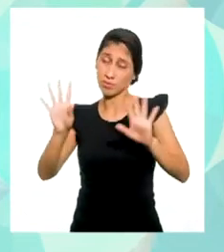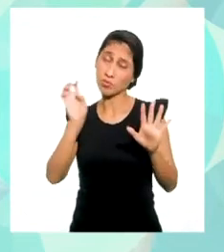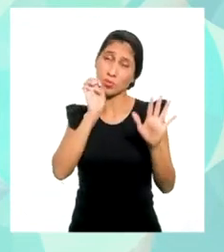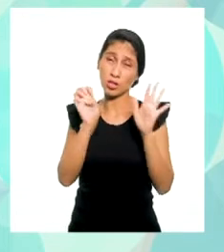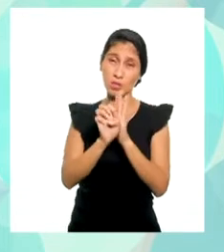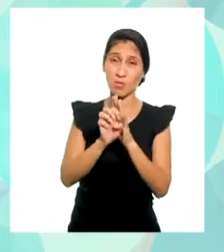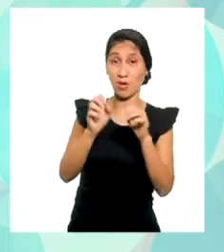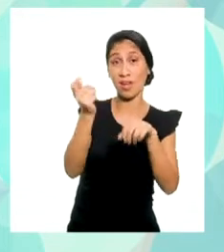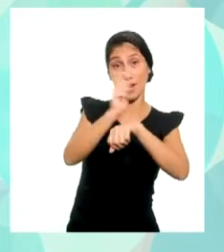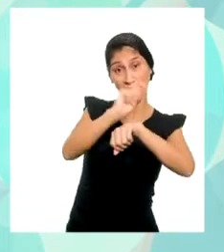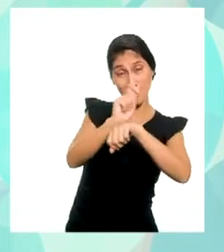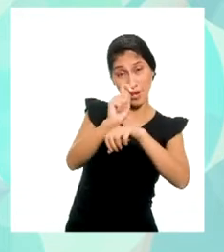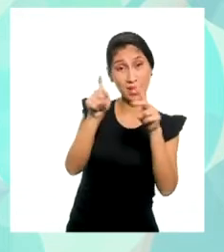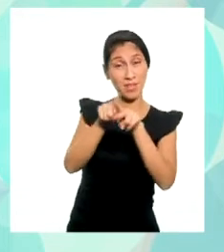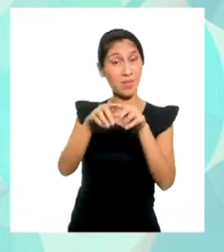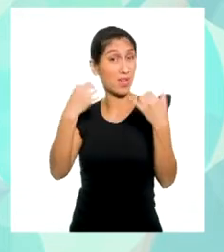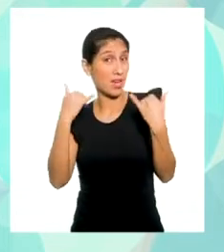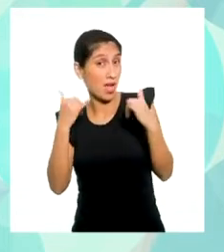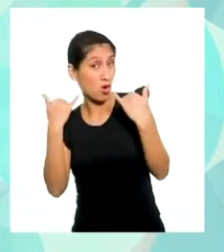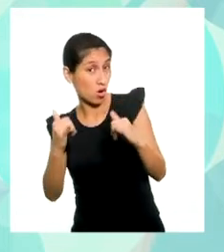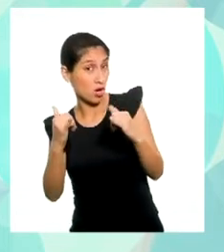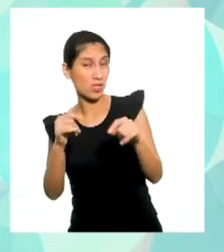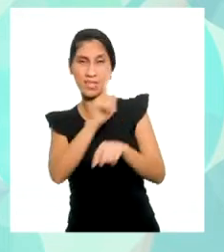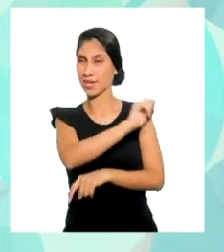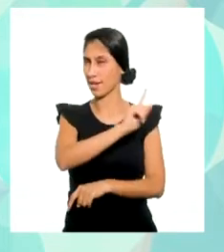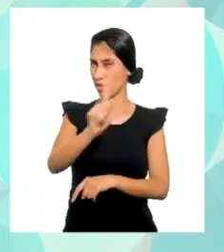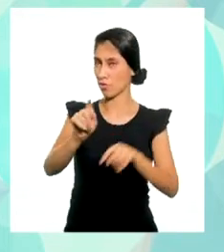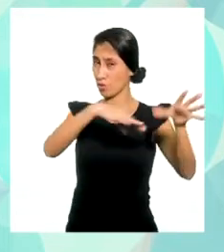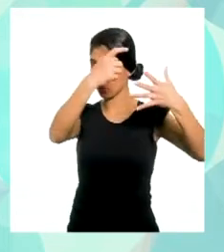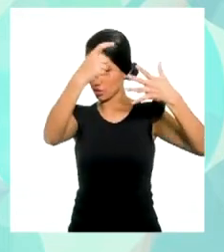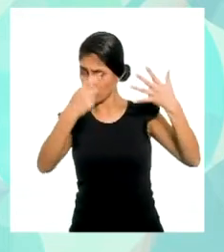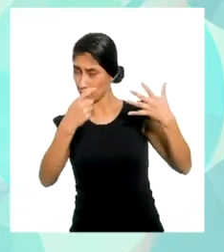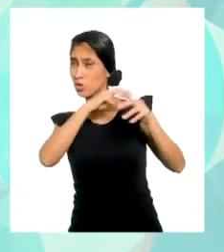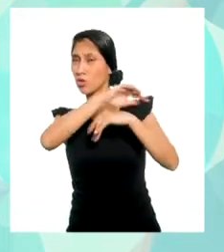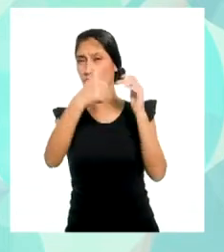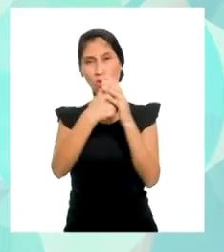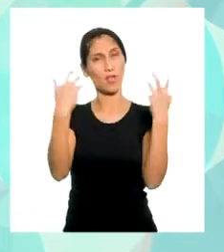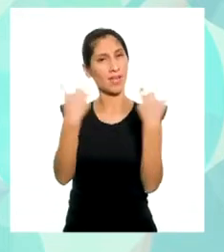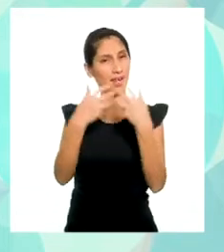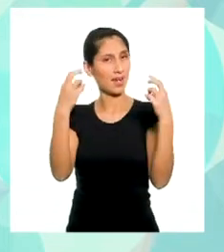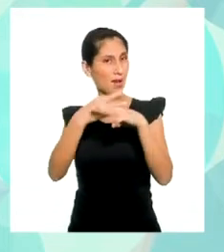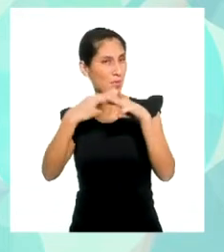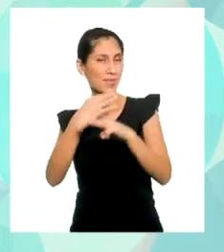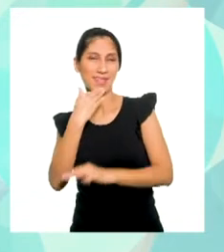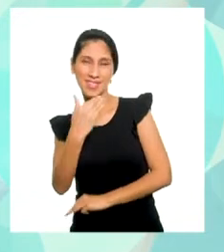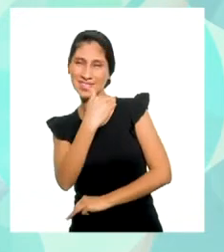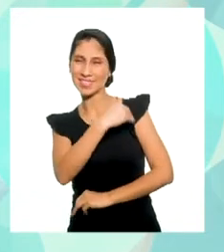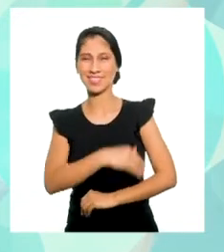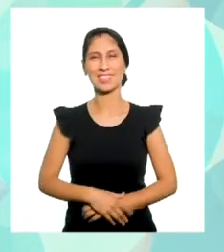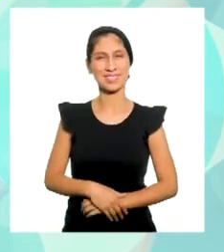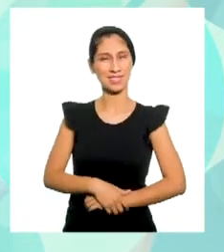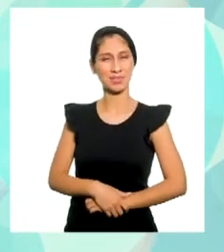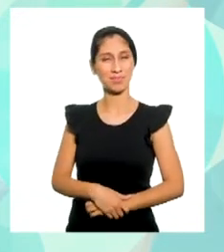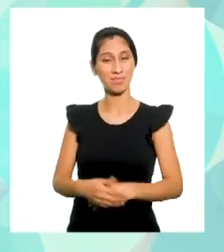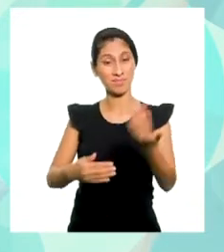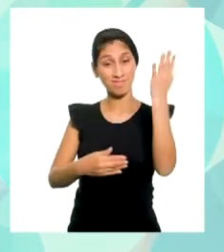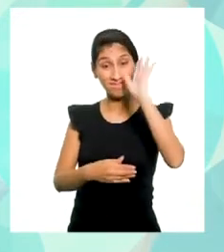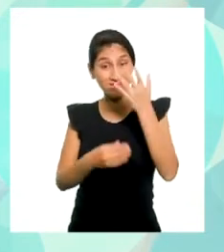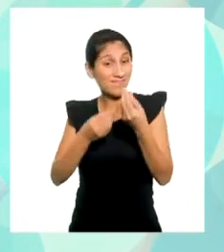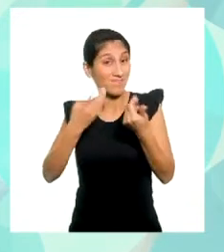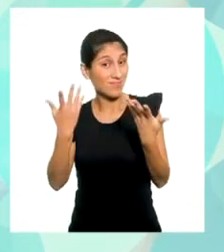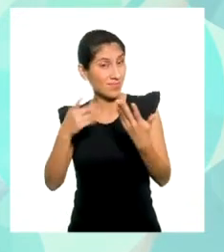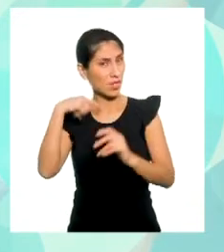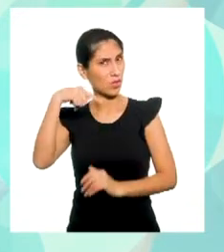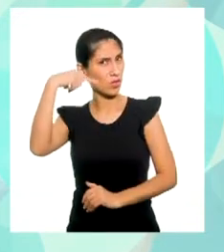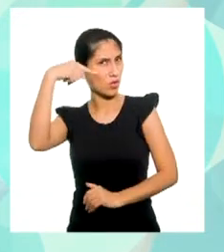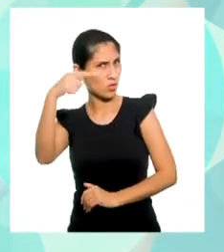tareas, en nuestros juegos y en cada una de las actividades que realizamos. ¡Gracias! Las situaciones